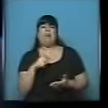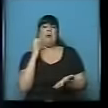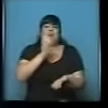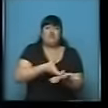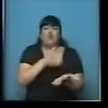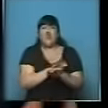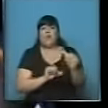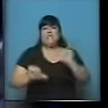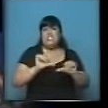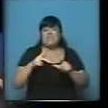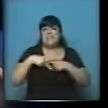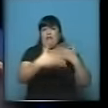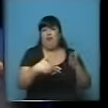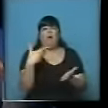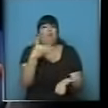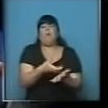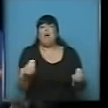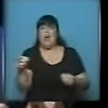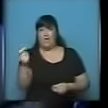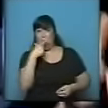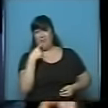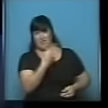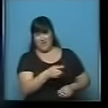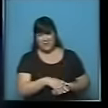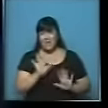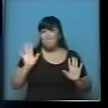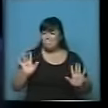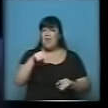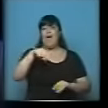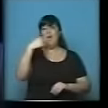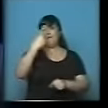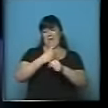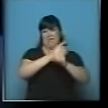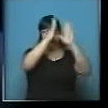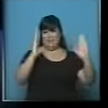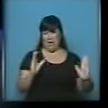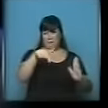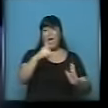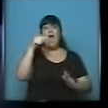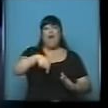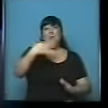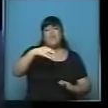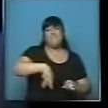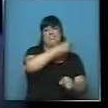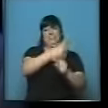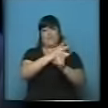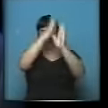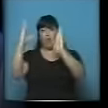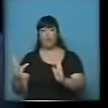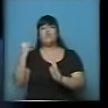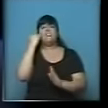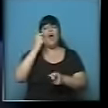tecnología. Sobre esta base de una gran primera etapa, ahora tenemos que avanzar en la segunda. Y esto lo he